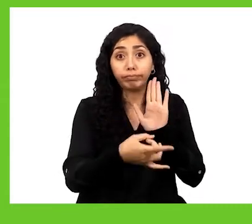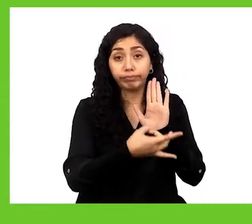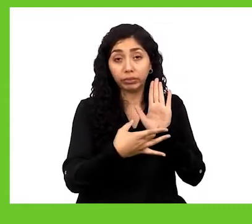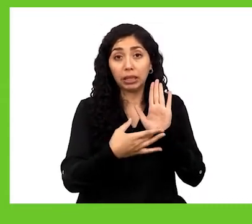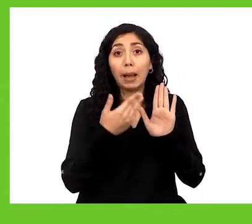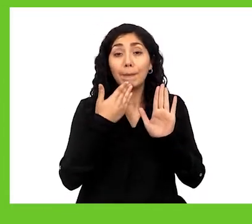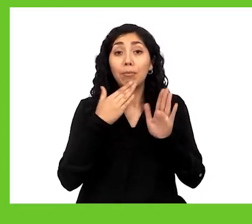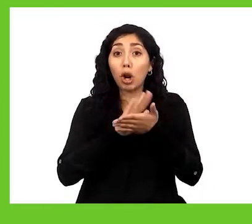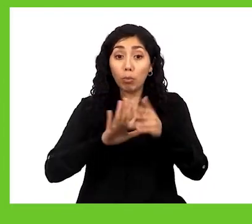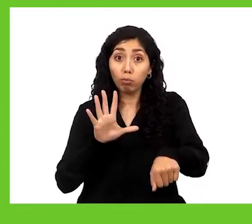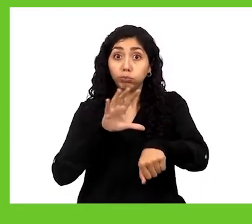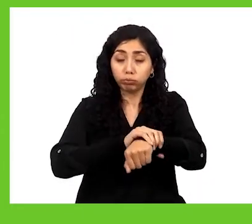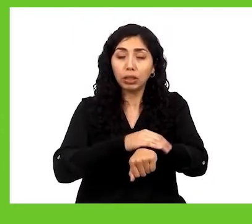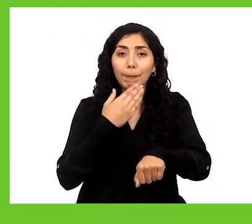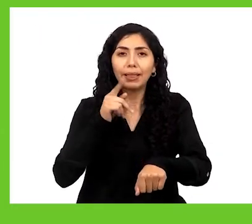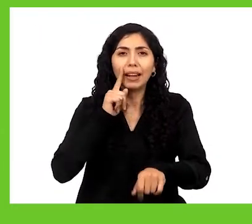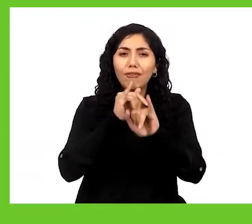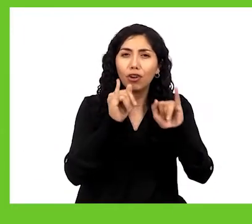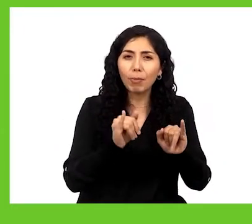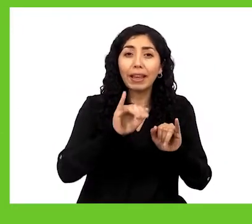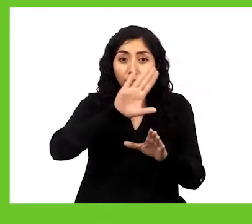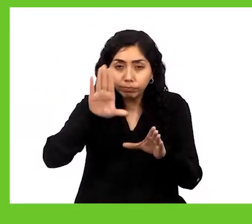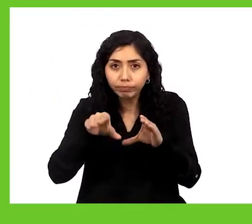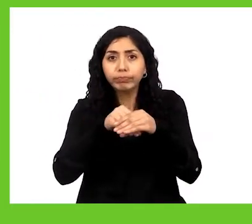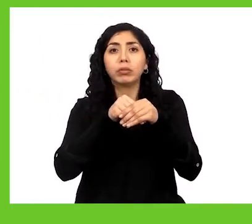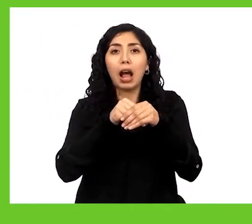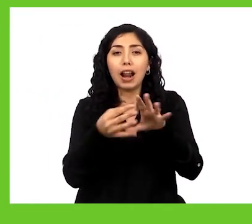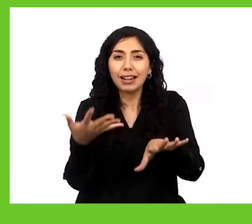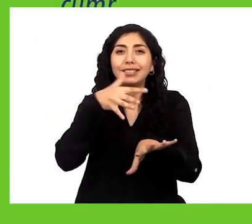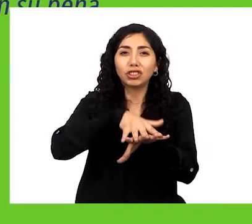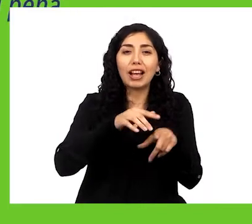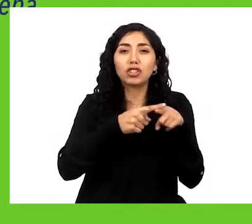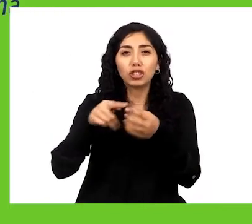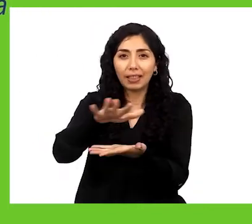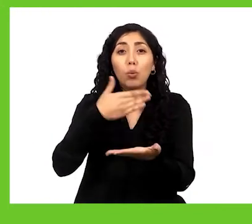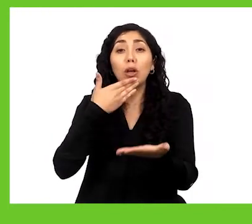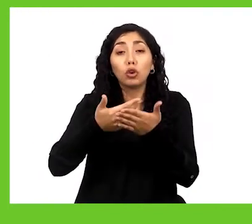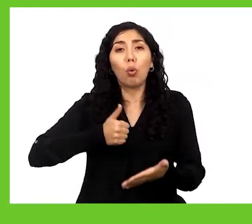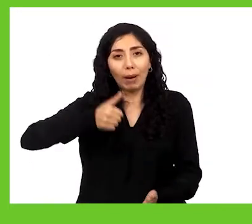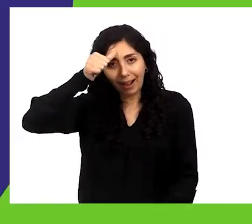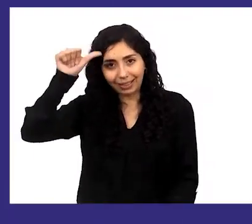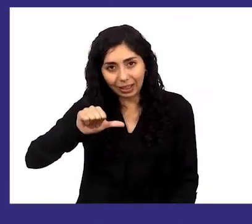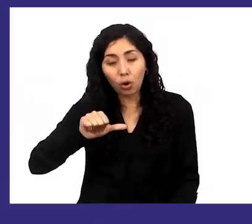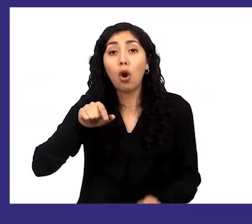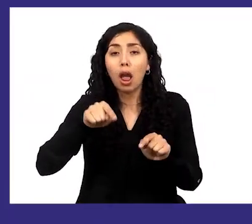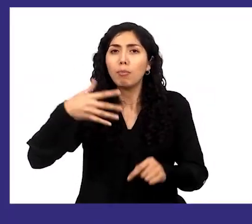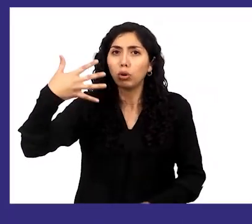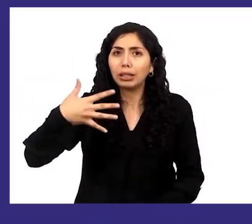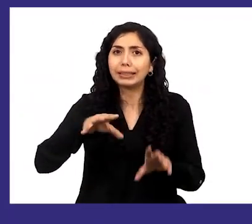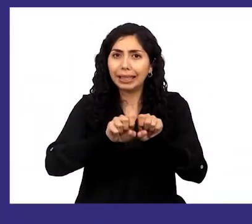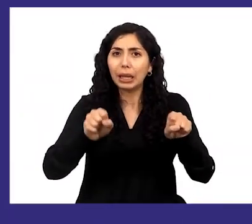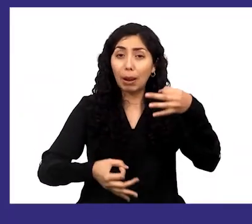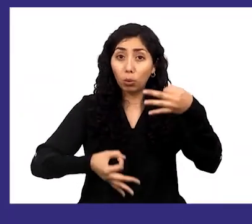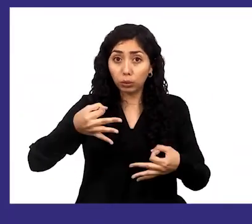en caso de privación de libertad, desarrolle también estrategias de reinserción a la sociedad una vez que cumplan su pena. Es fundamental